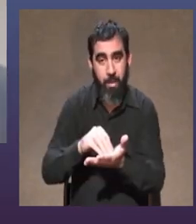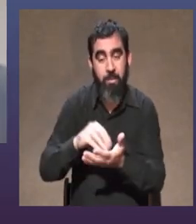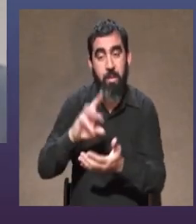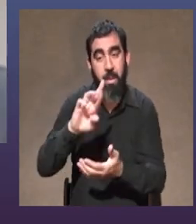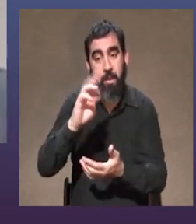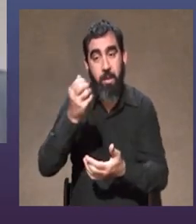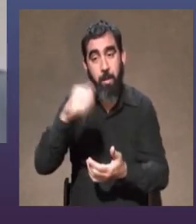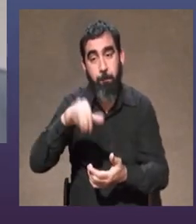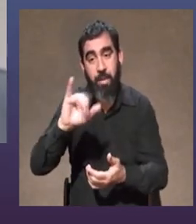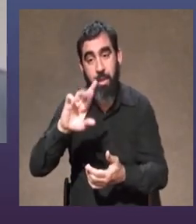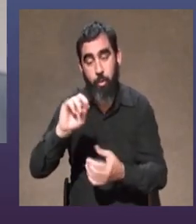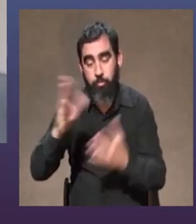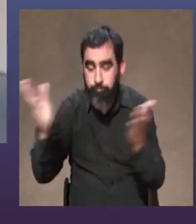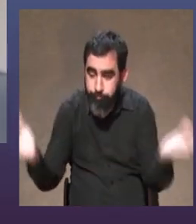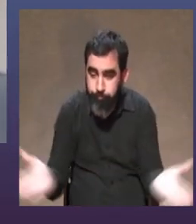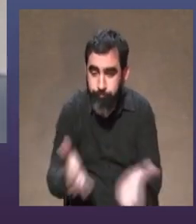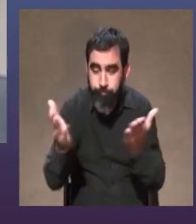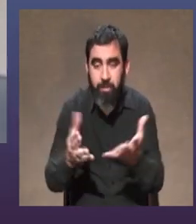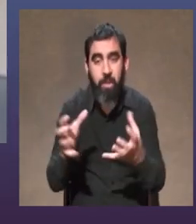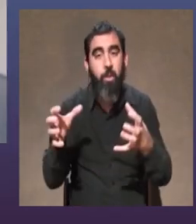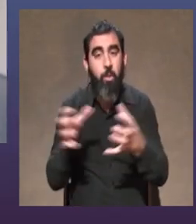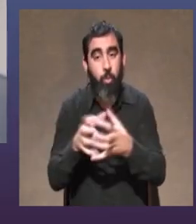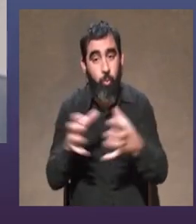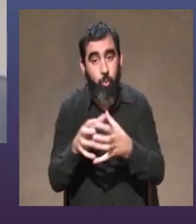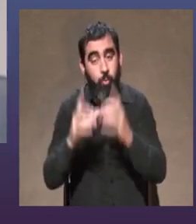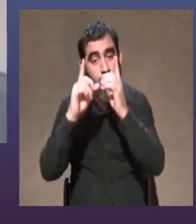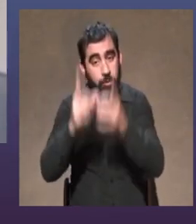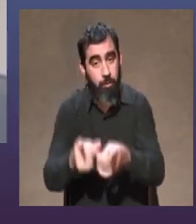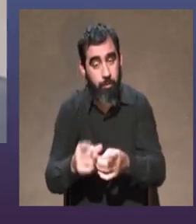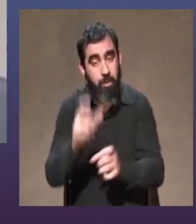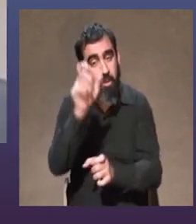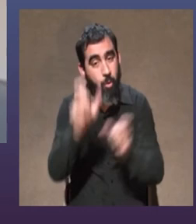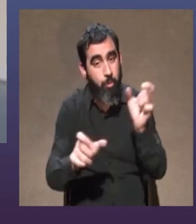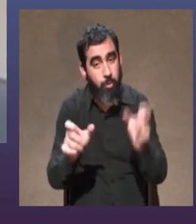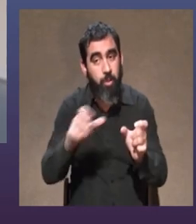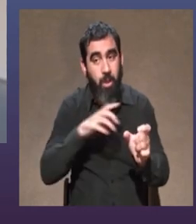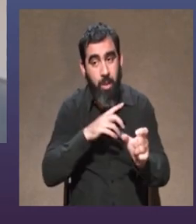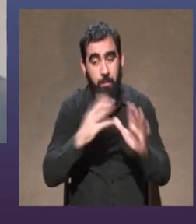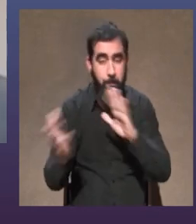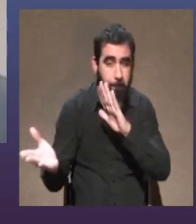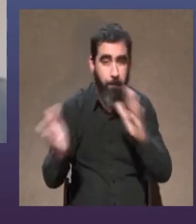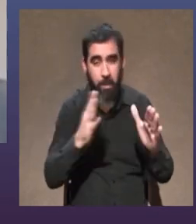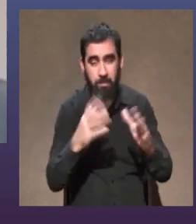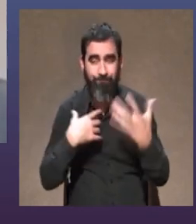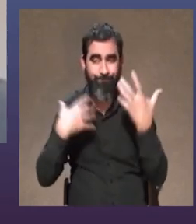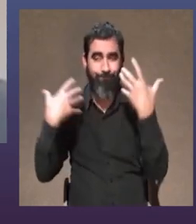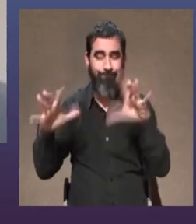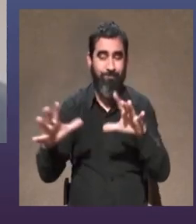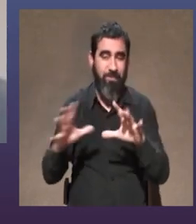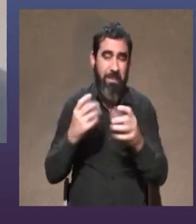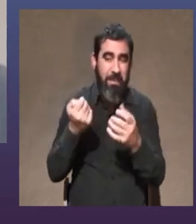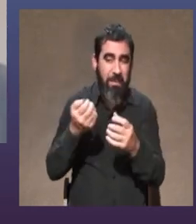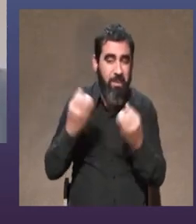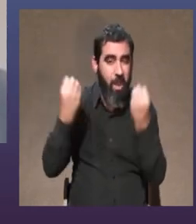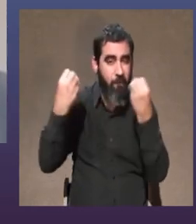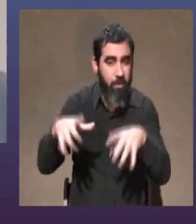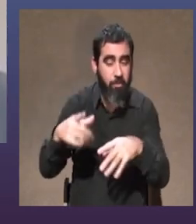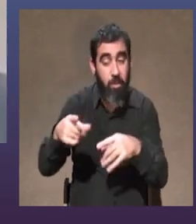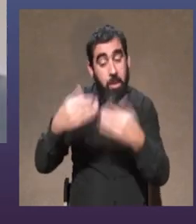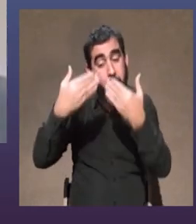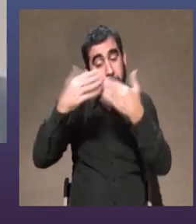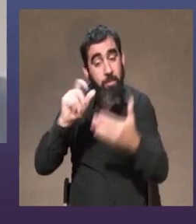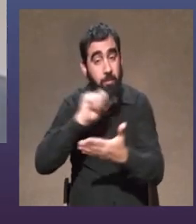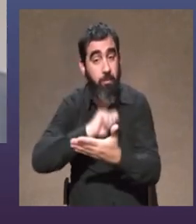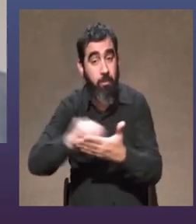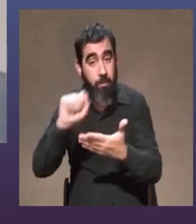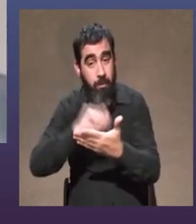Ramiro digamos impulsó el armado de un grupo con una gente que también andaba un poco desencantada y ahí empecé a